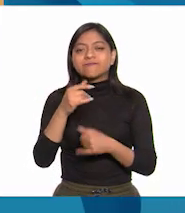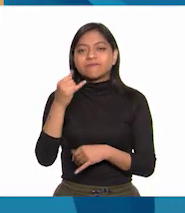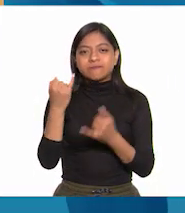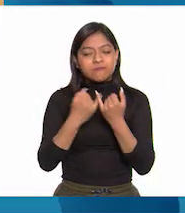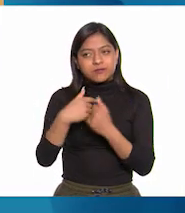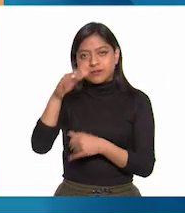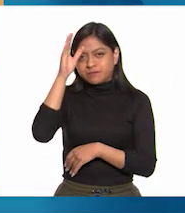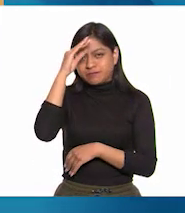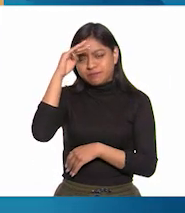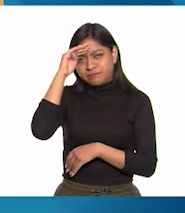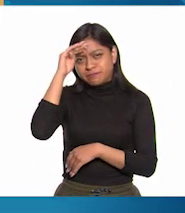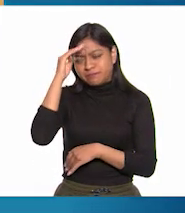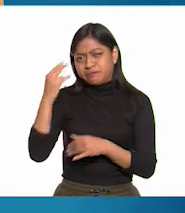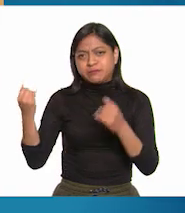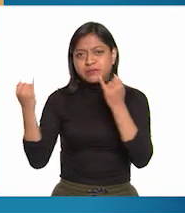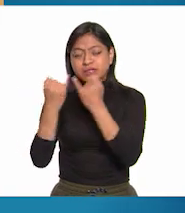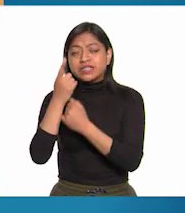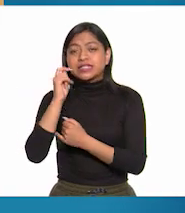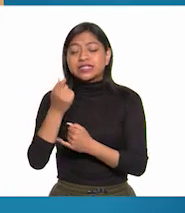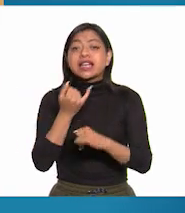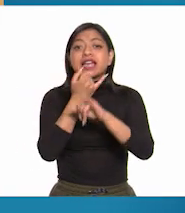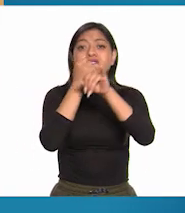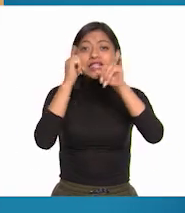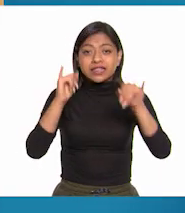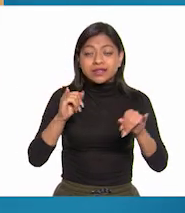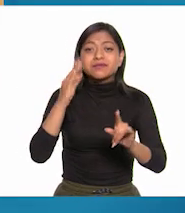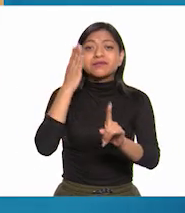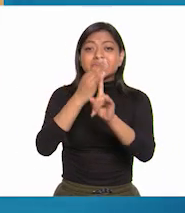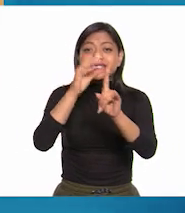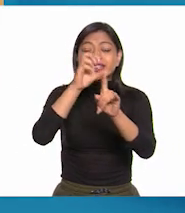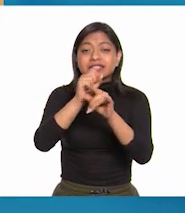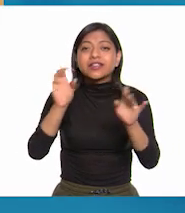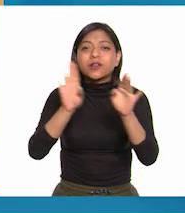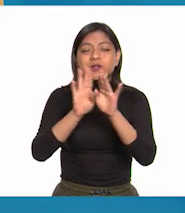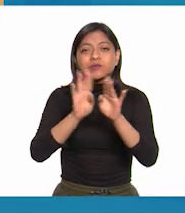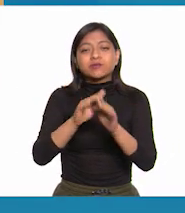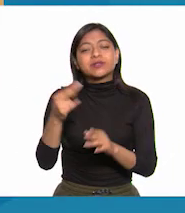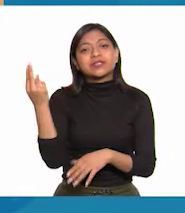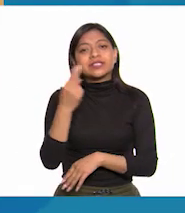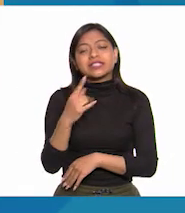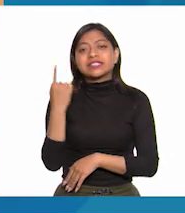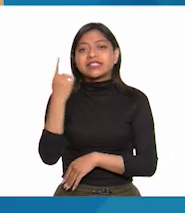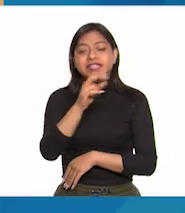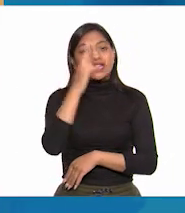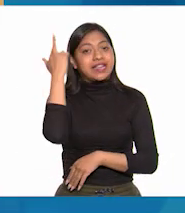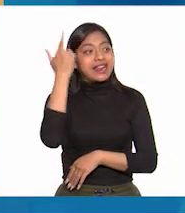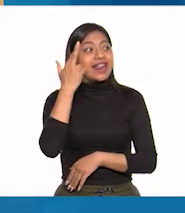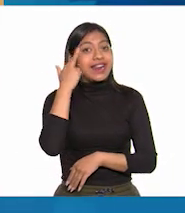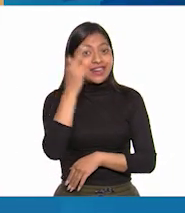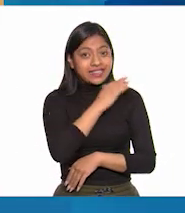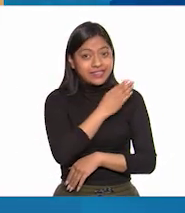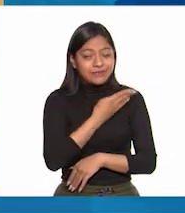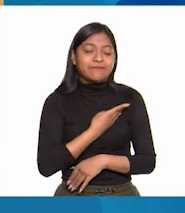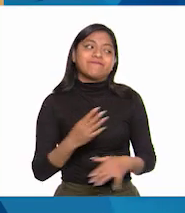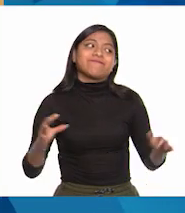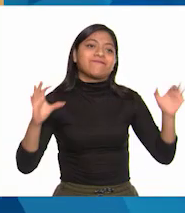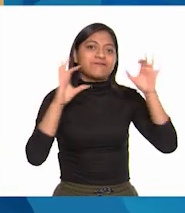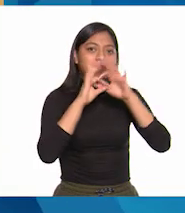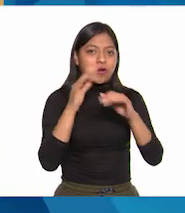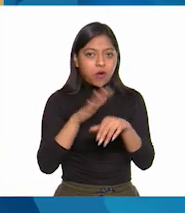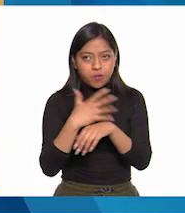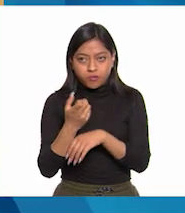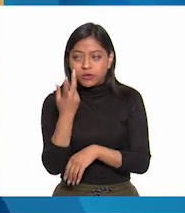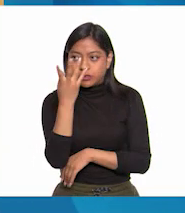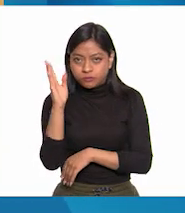semejante. La independencia solo era posible en unión con un jefe realista, así que pidió a sus tropas